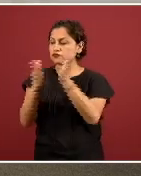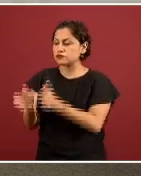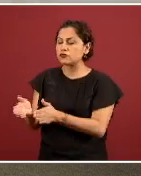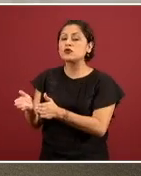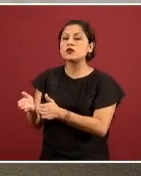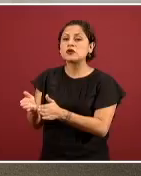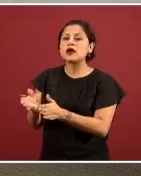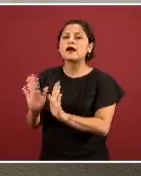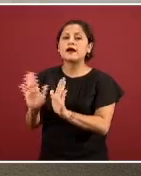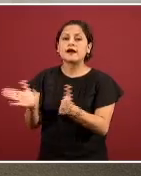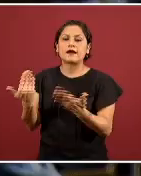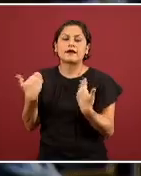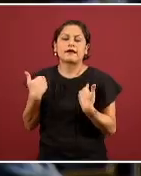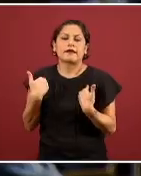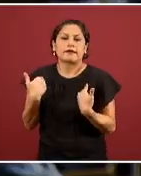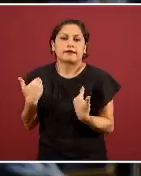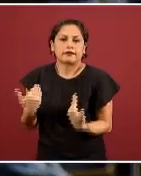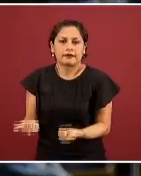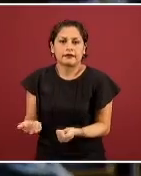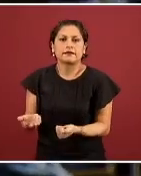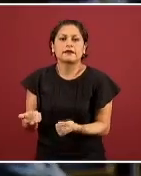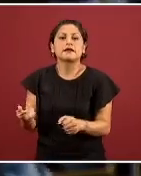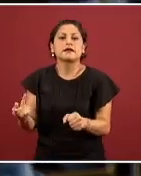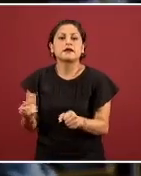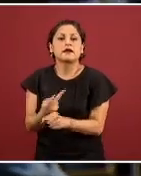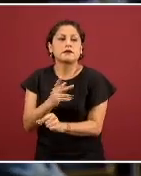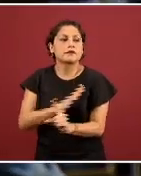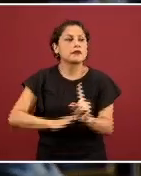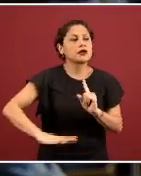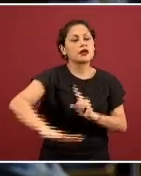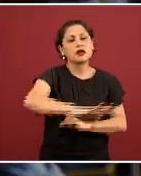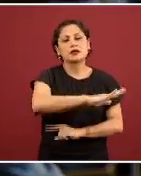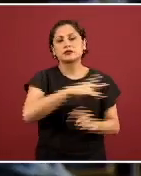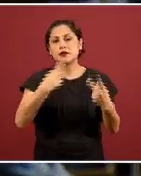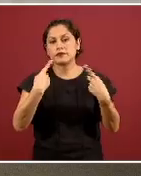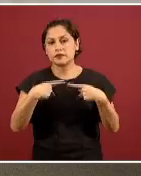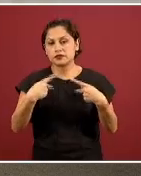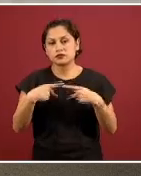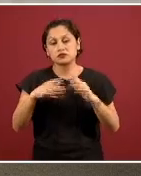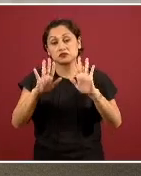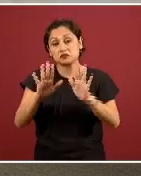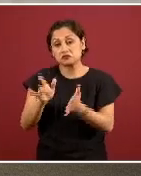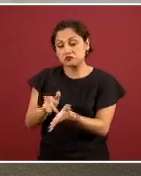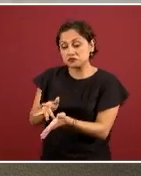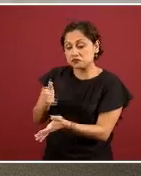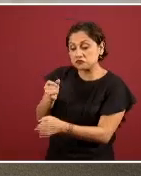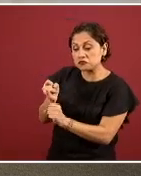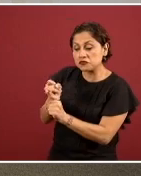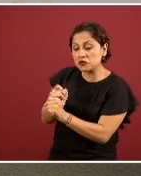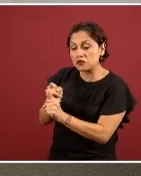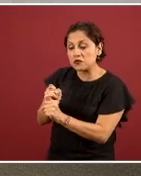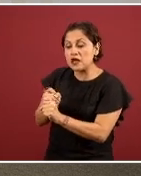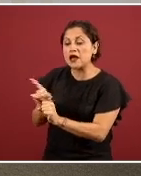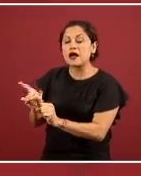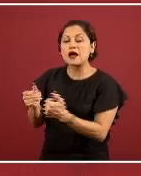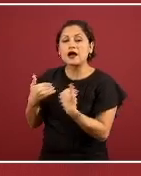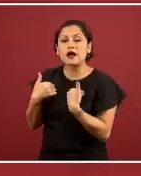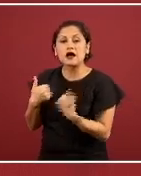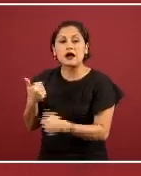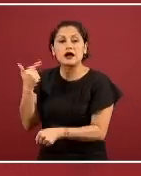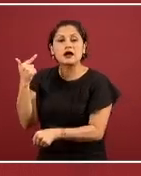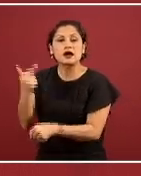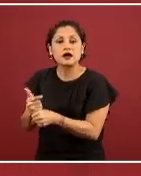exposición de la población o en este caso ya poder, por ejemplo, decir si efectivamente en México los